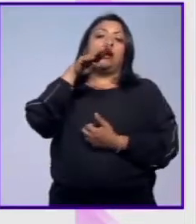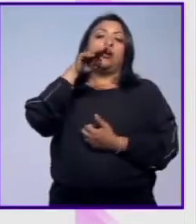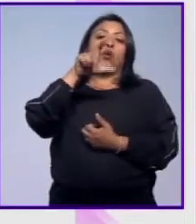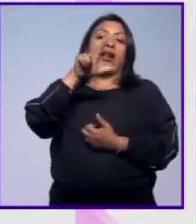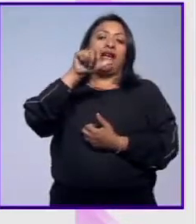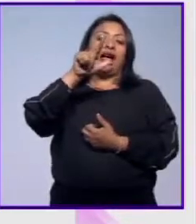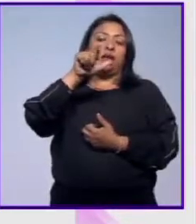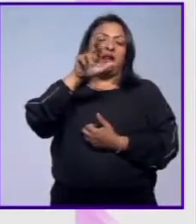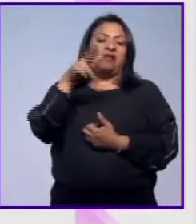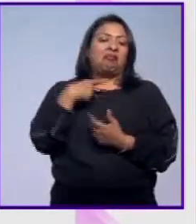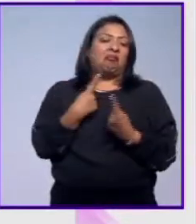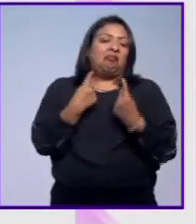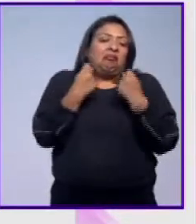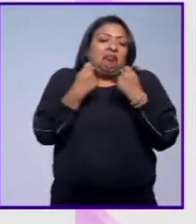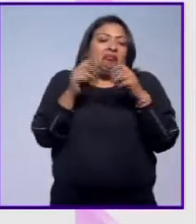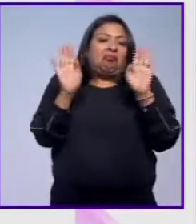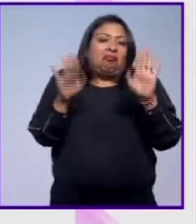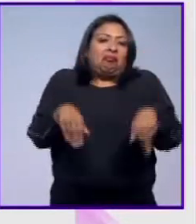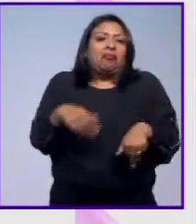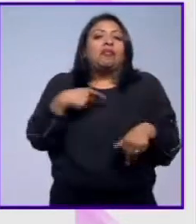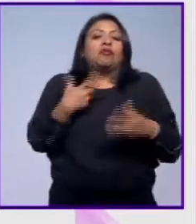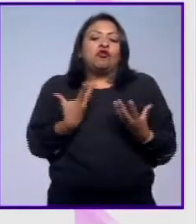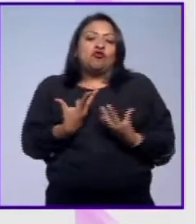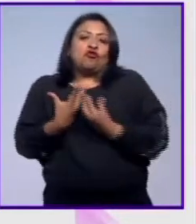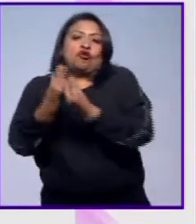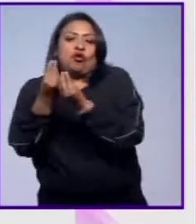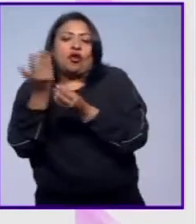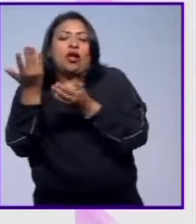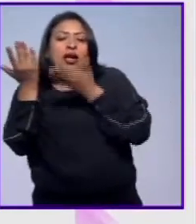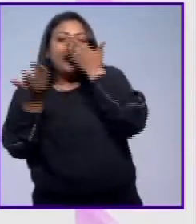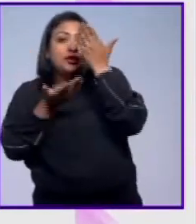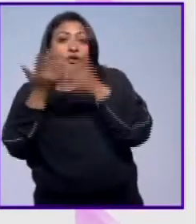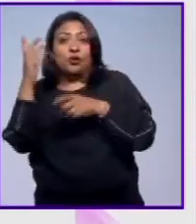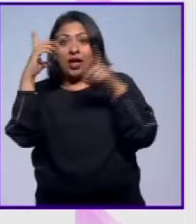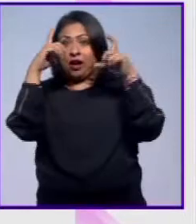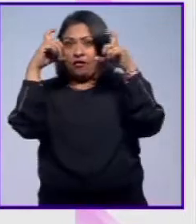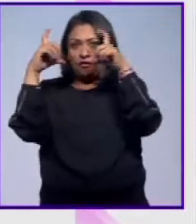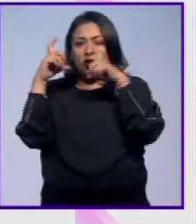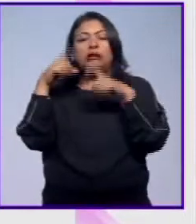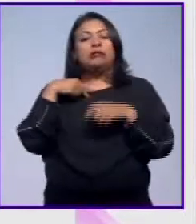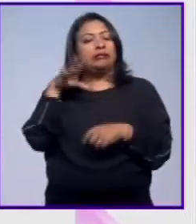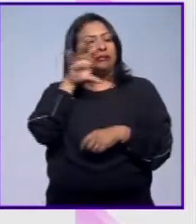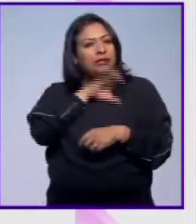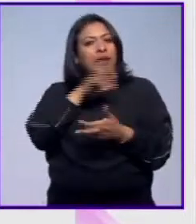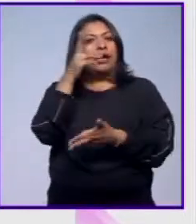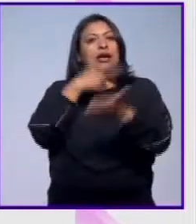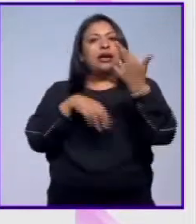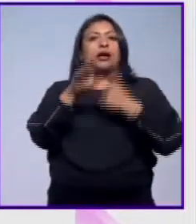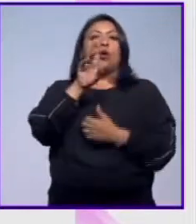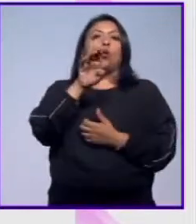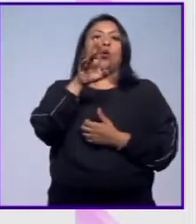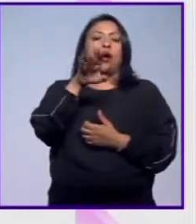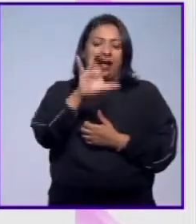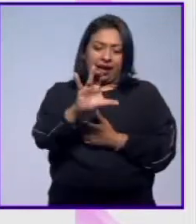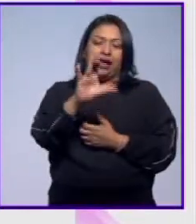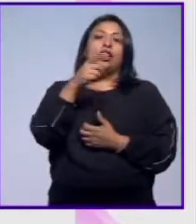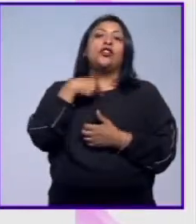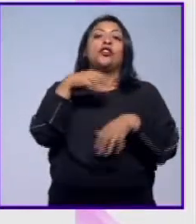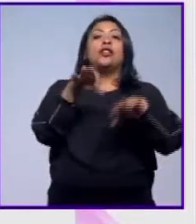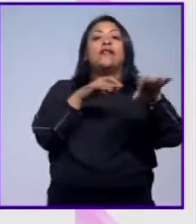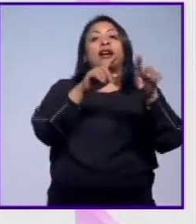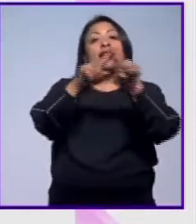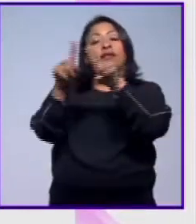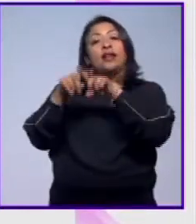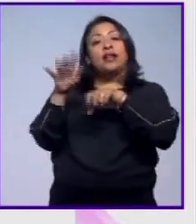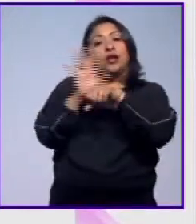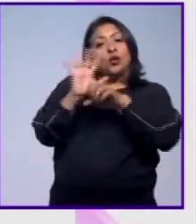Bravo y no me importó. Y me fui con él a estudiar fotografía. Me da mucho gusto regresar al CUEC. Yo trabajé en varias